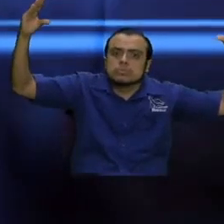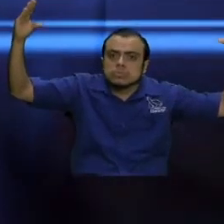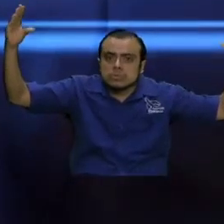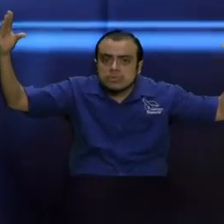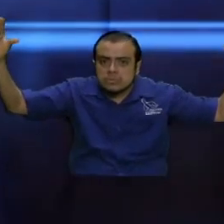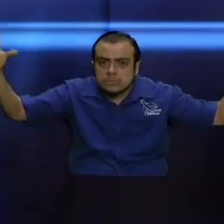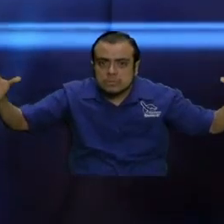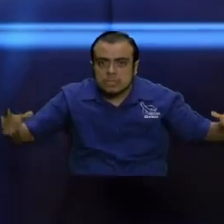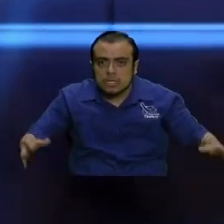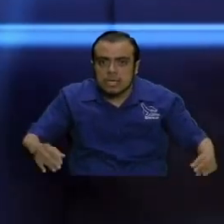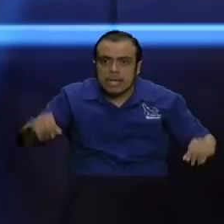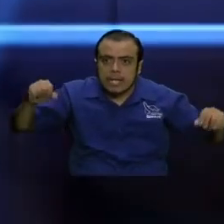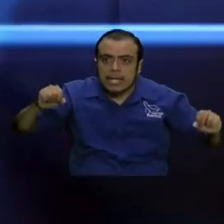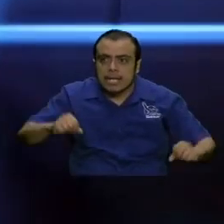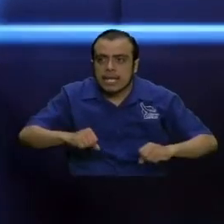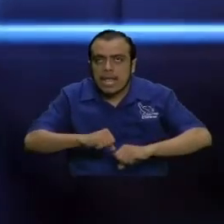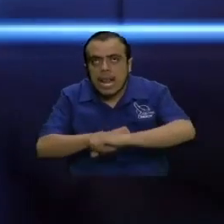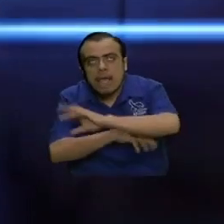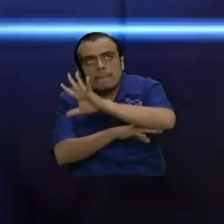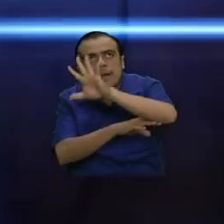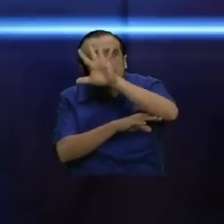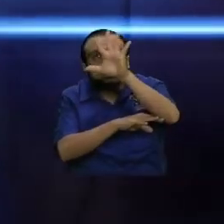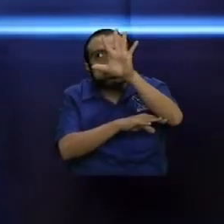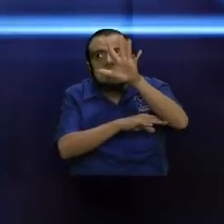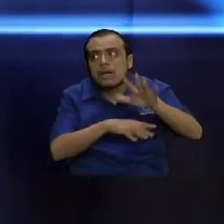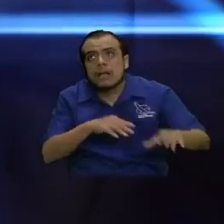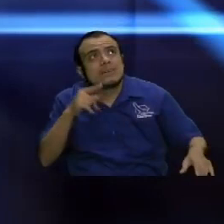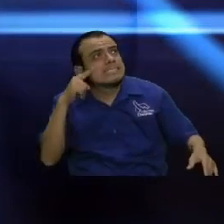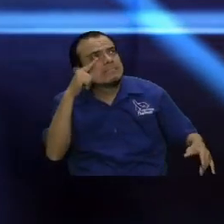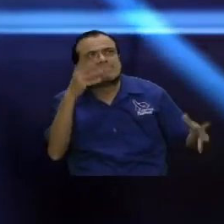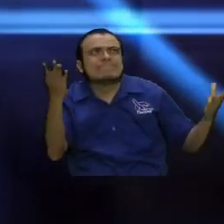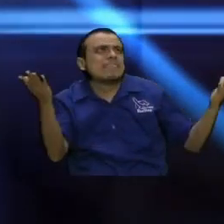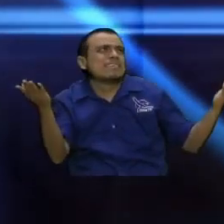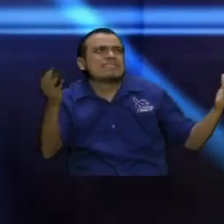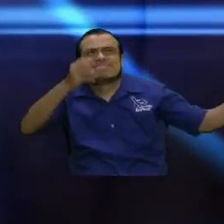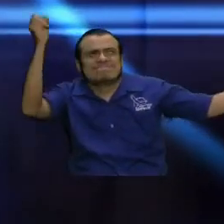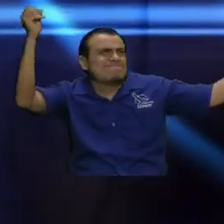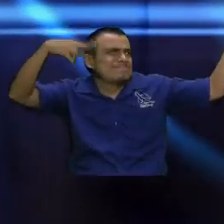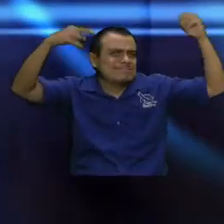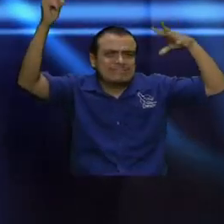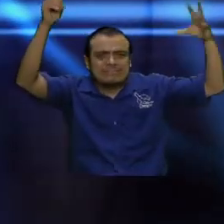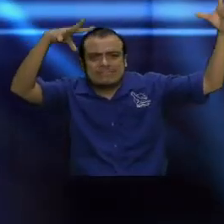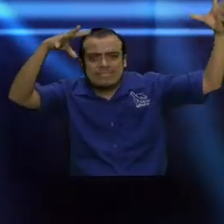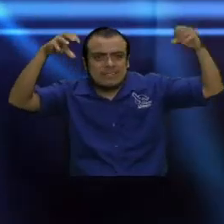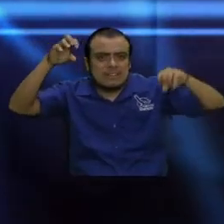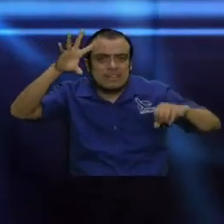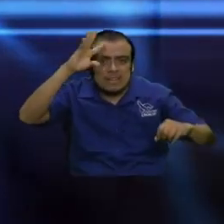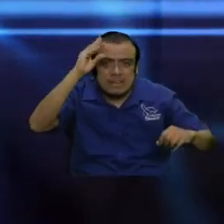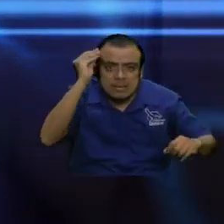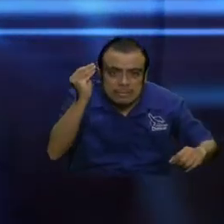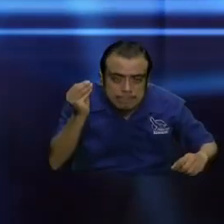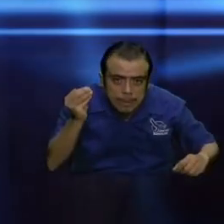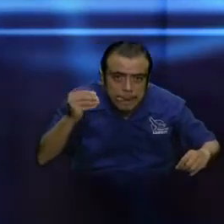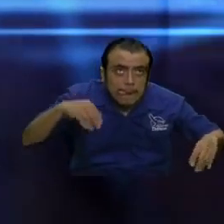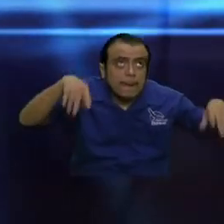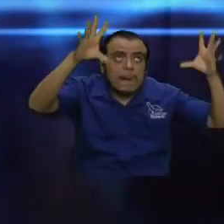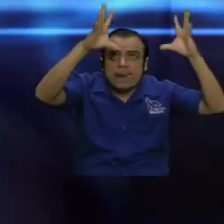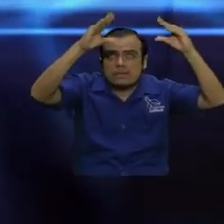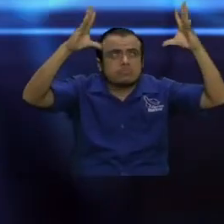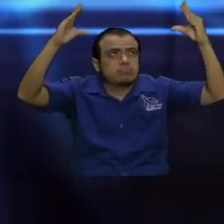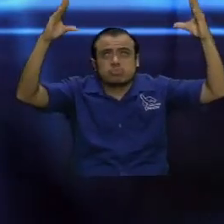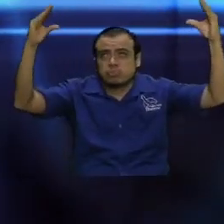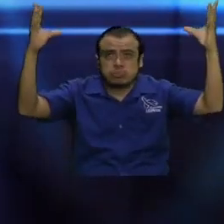y por la mañana hoy habrá tempestad porque tiene arreboles el cielo y está